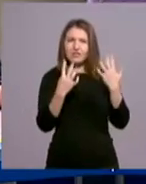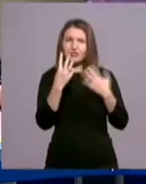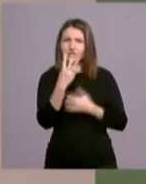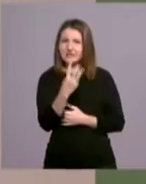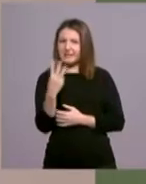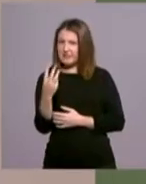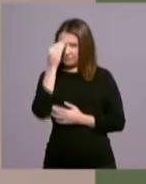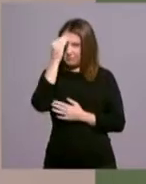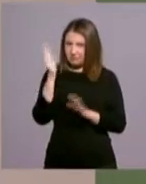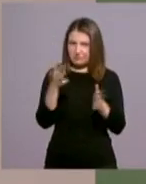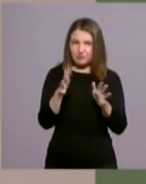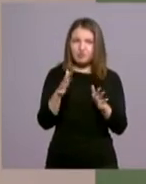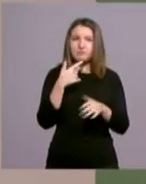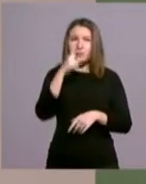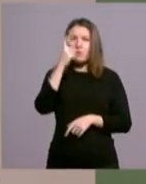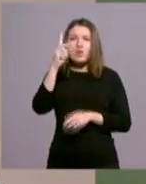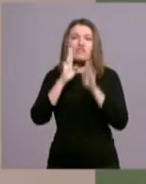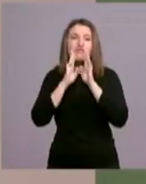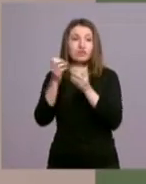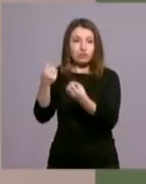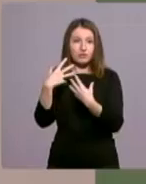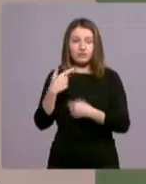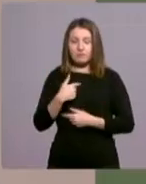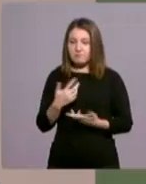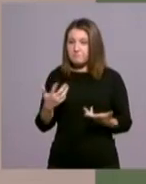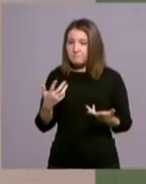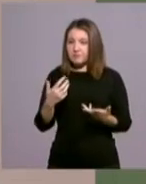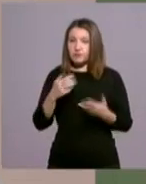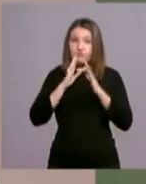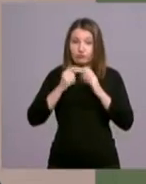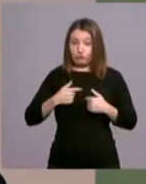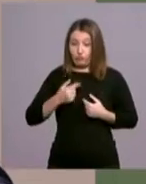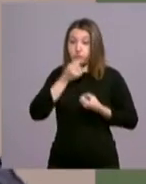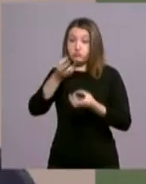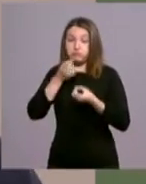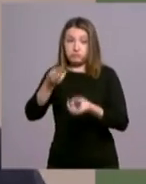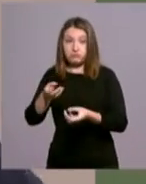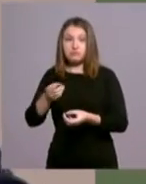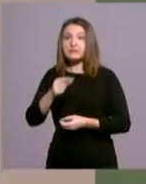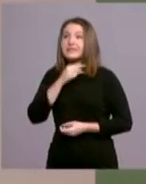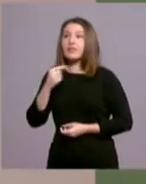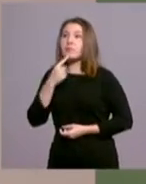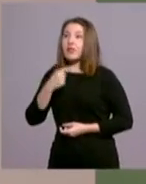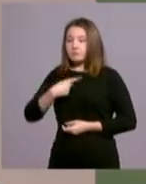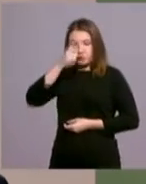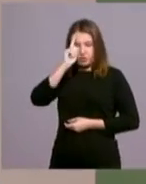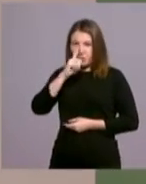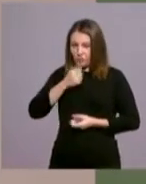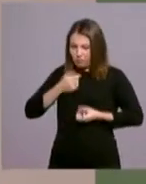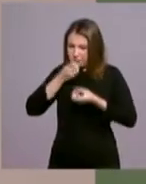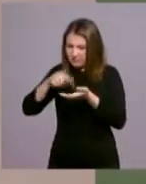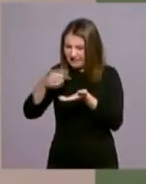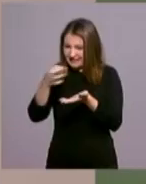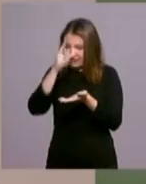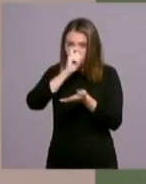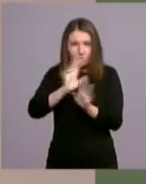dijo, siendo el muy joven, dice, no sé ni de lo que me confesé, ni sé lo que me dijo el cura, pero sé que experimenté en tanto amor de Dios, que a partir de